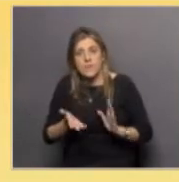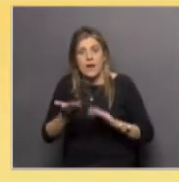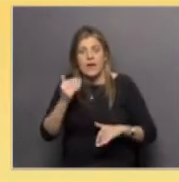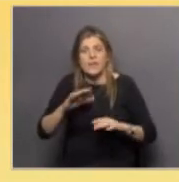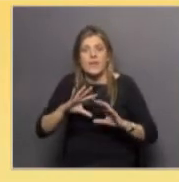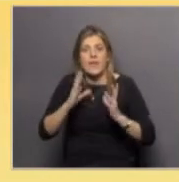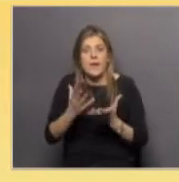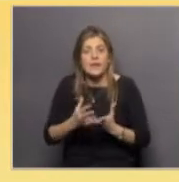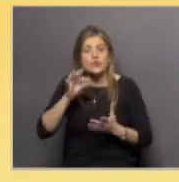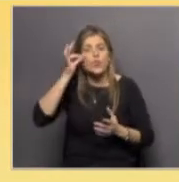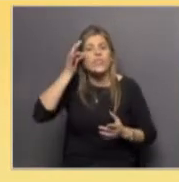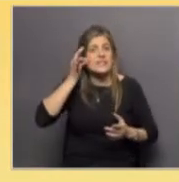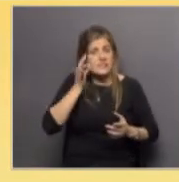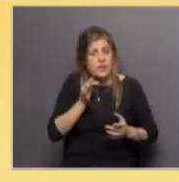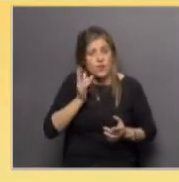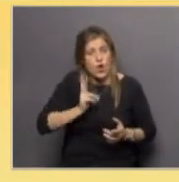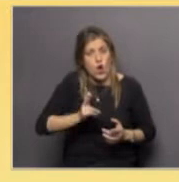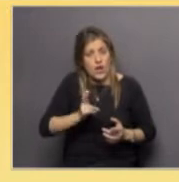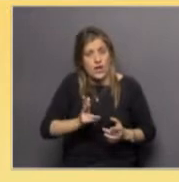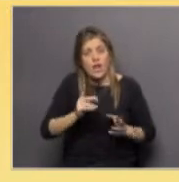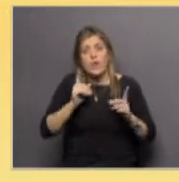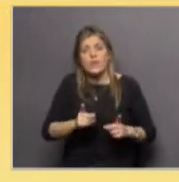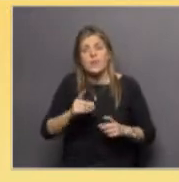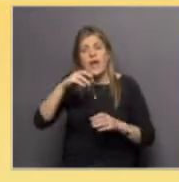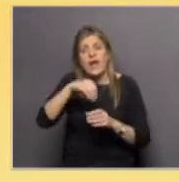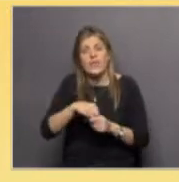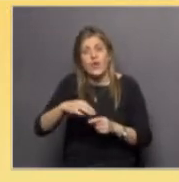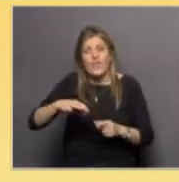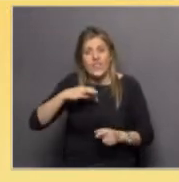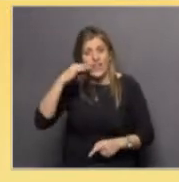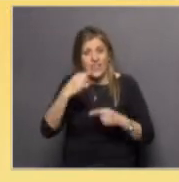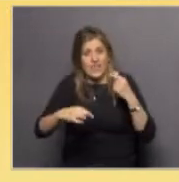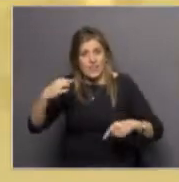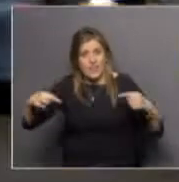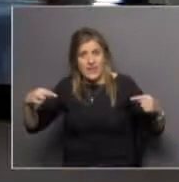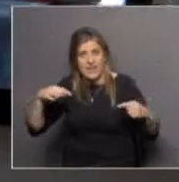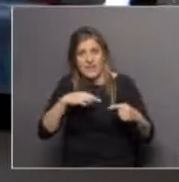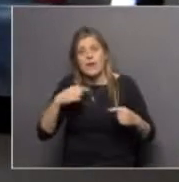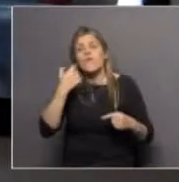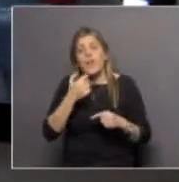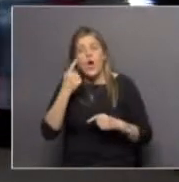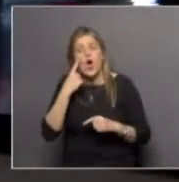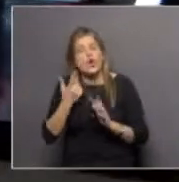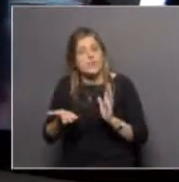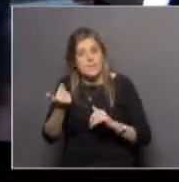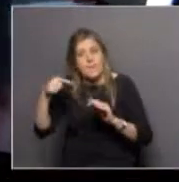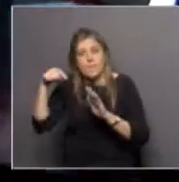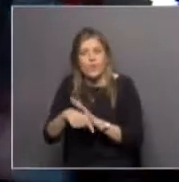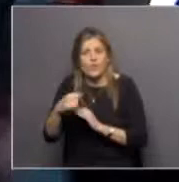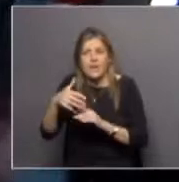El océano austral, más allá de su biodiversidad, de la cual ya dije, no conocemos demasiado aún.